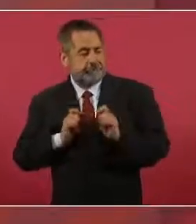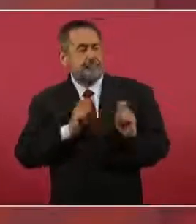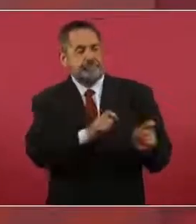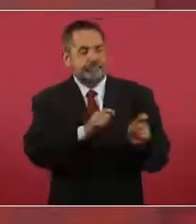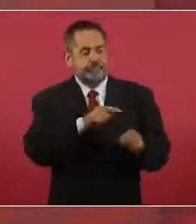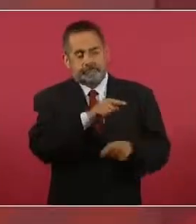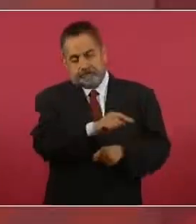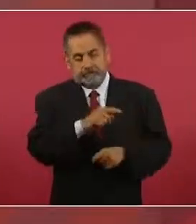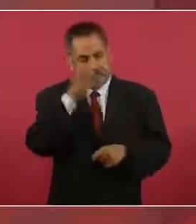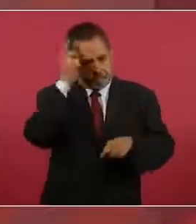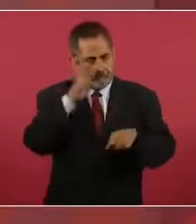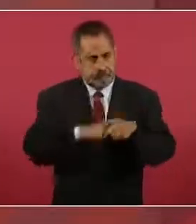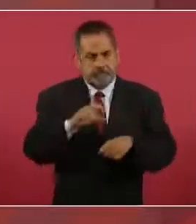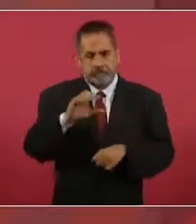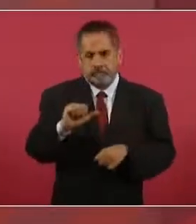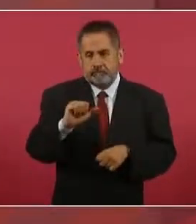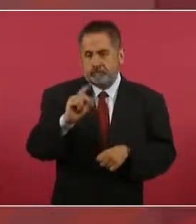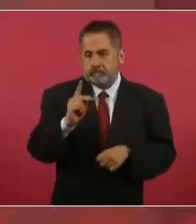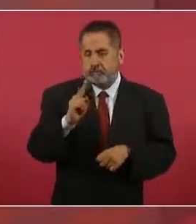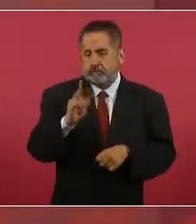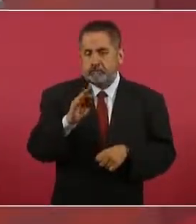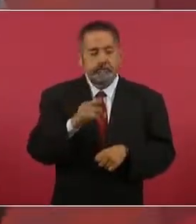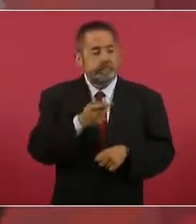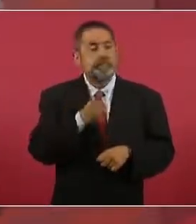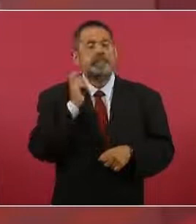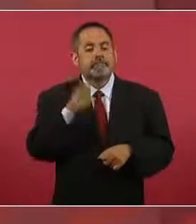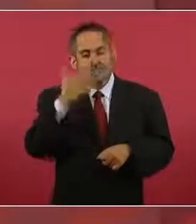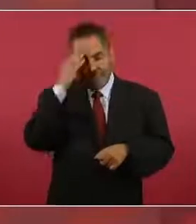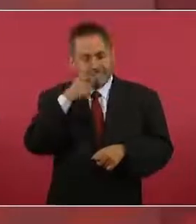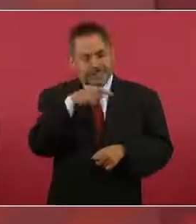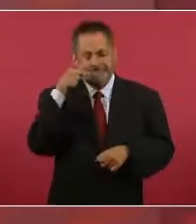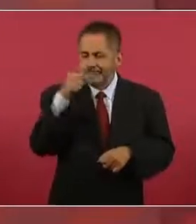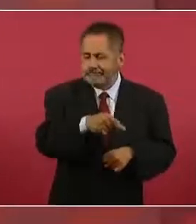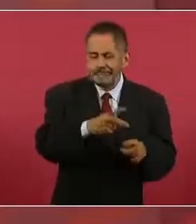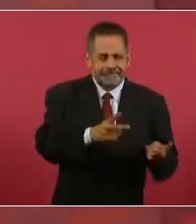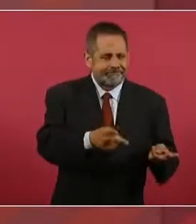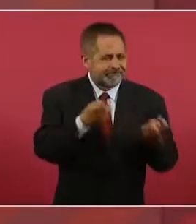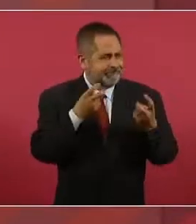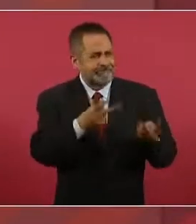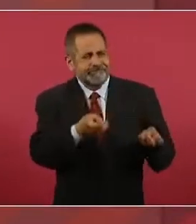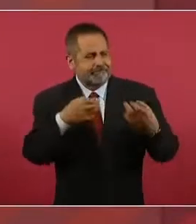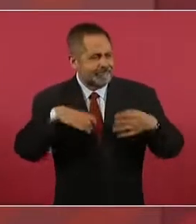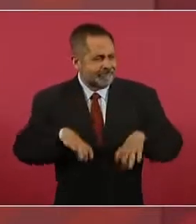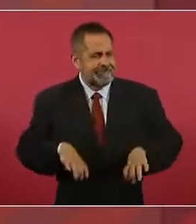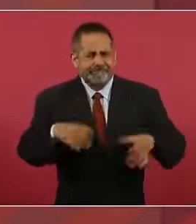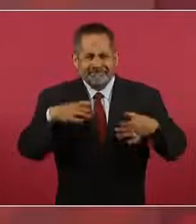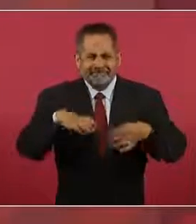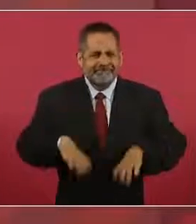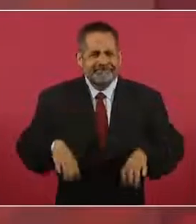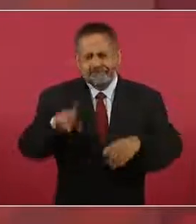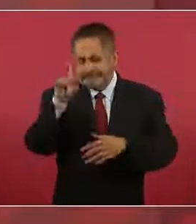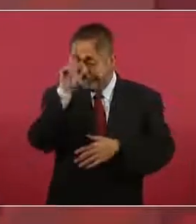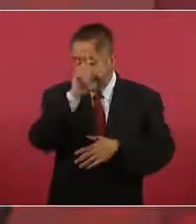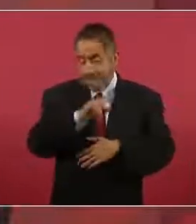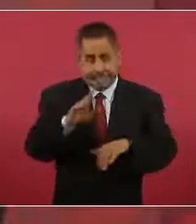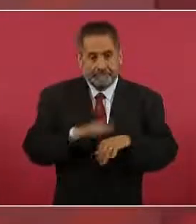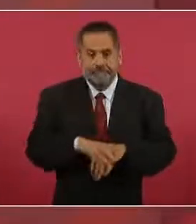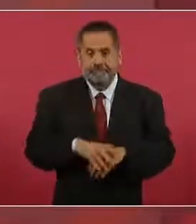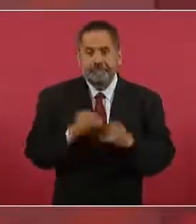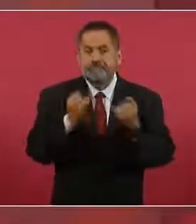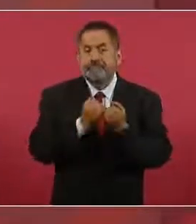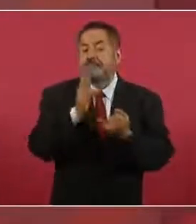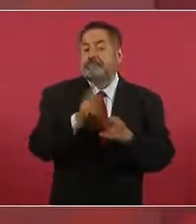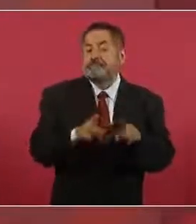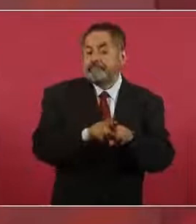iba a robar. Y algo parecido